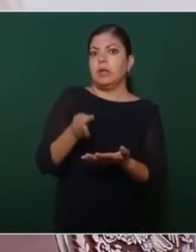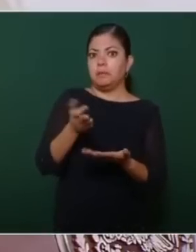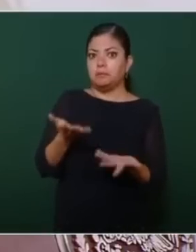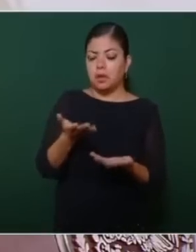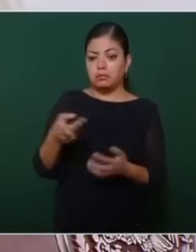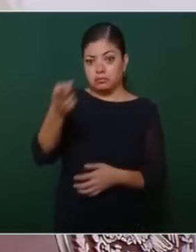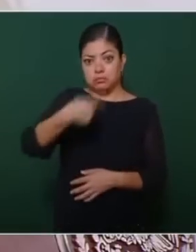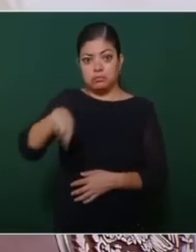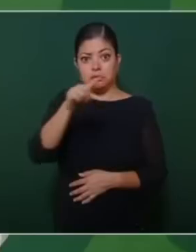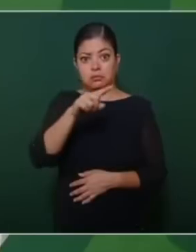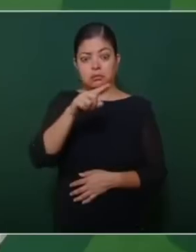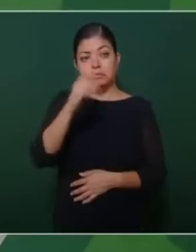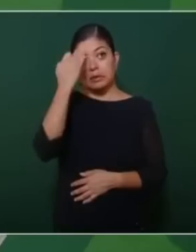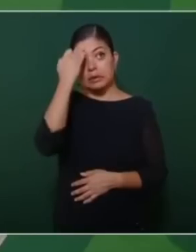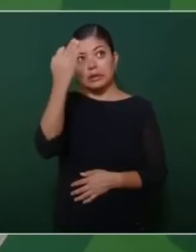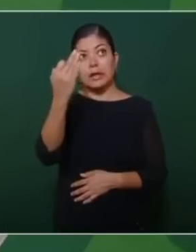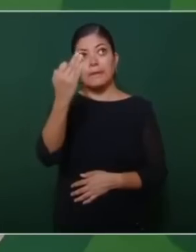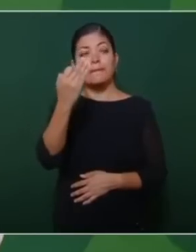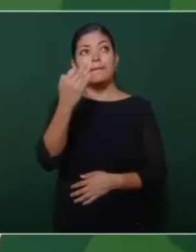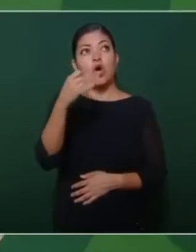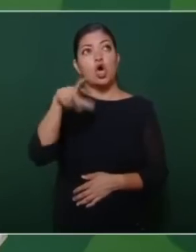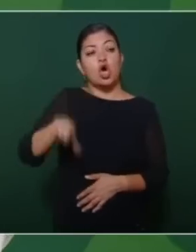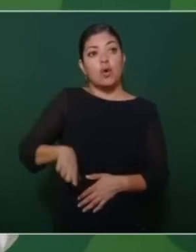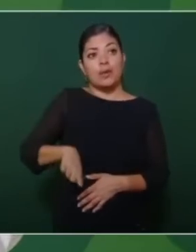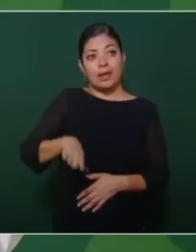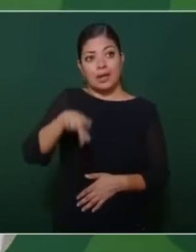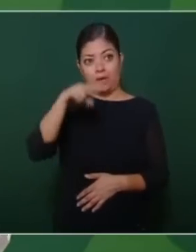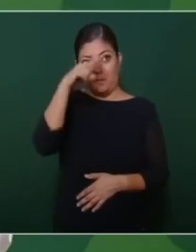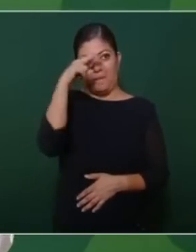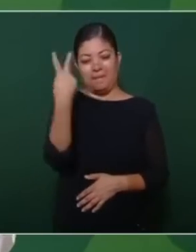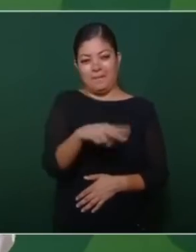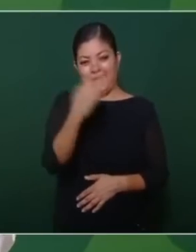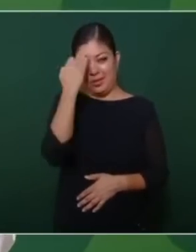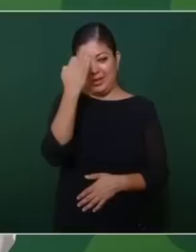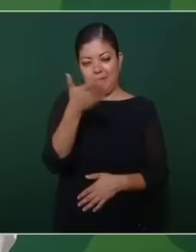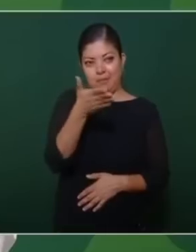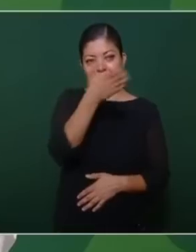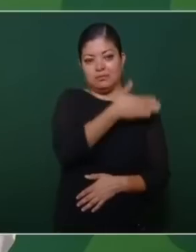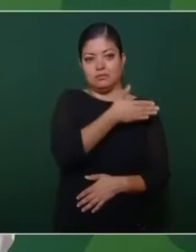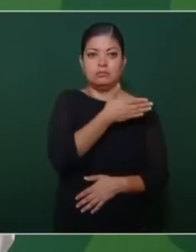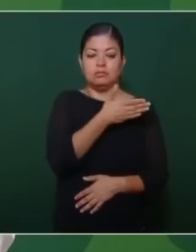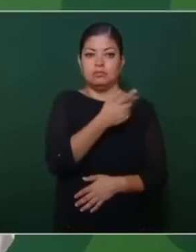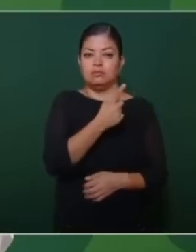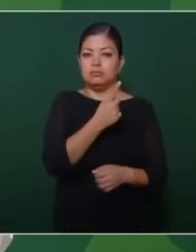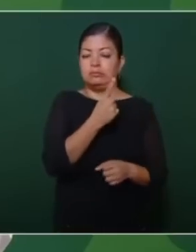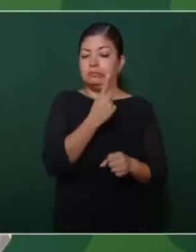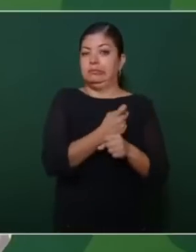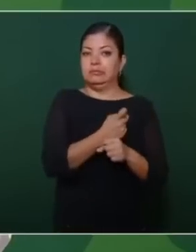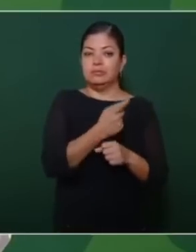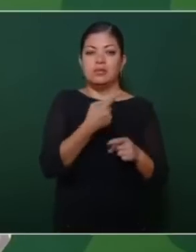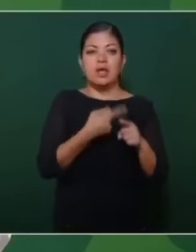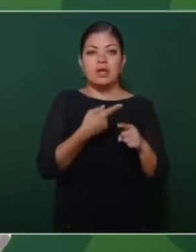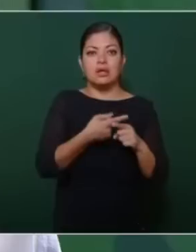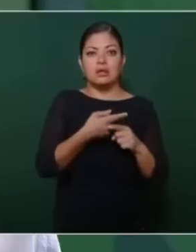presidente López Obrador lo tuvo que proteger, no se los entregó y fue amenazado por el gobierno de Estados